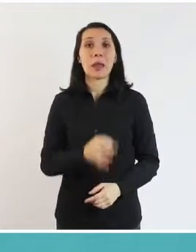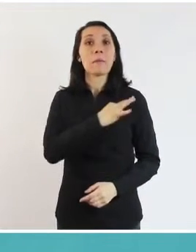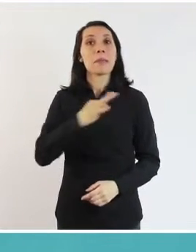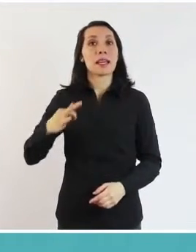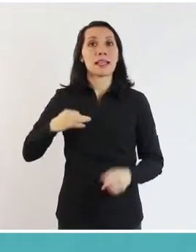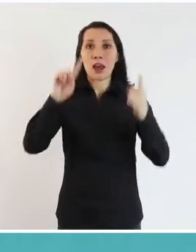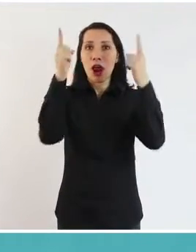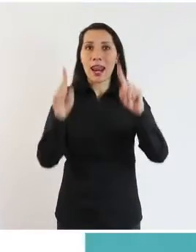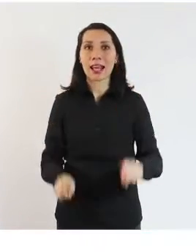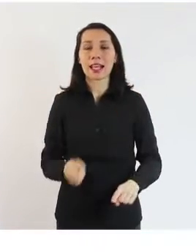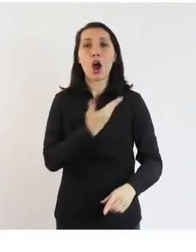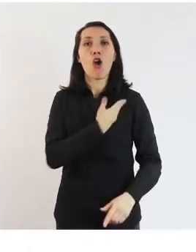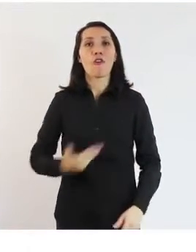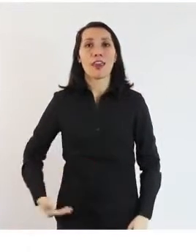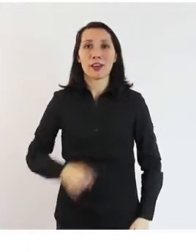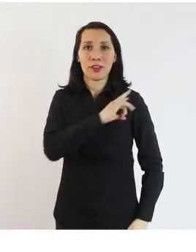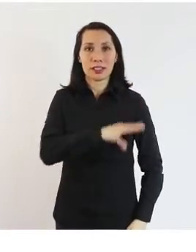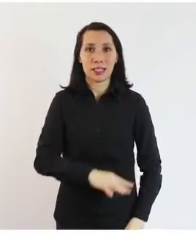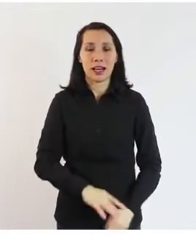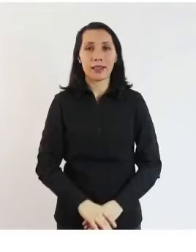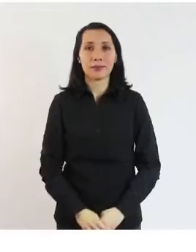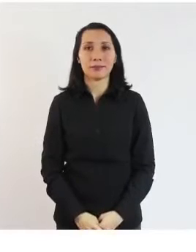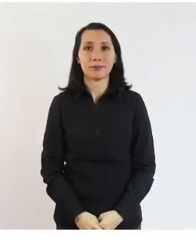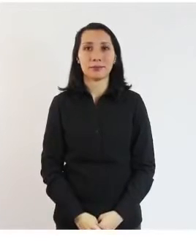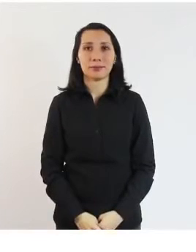Ministerio de Energía. Gobierno de Chile.